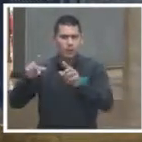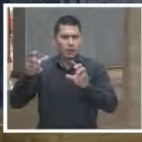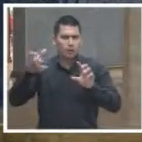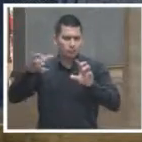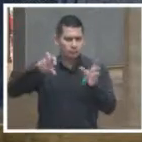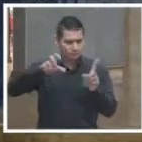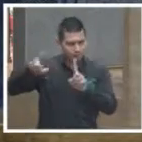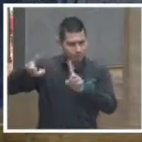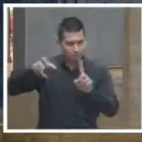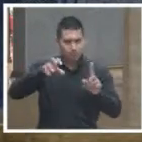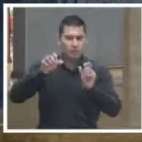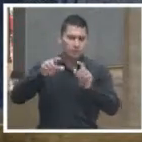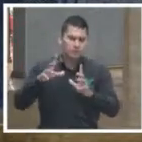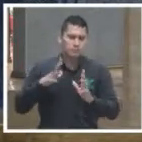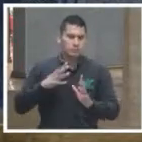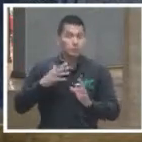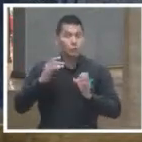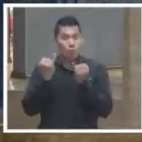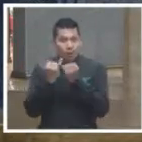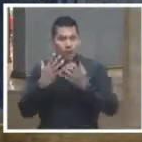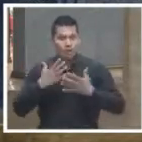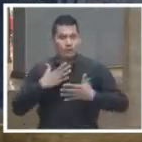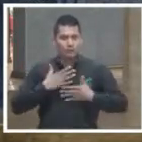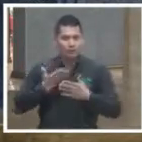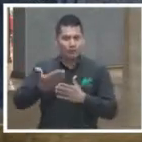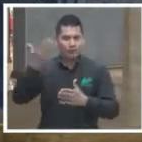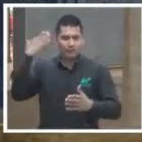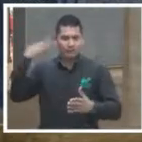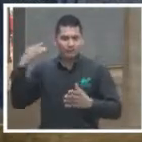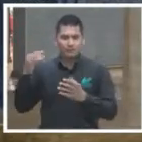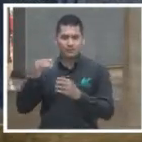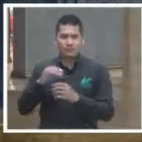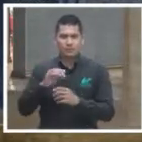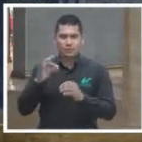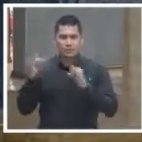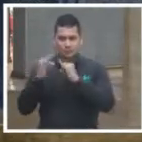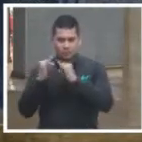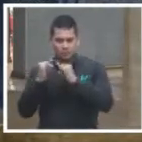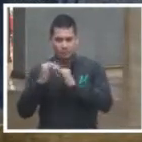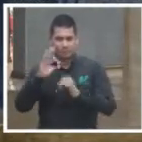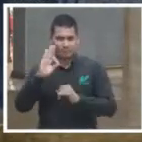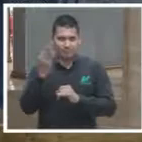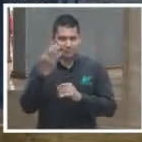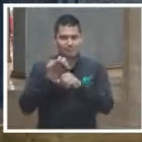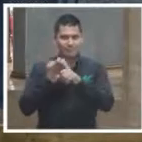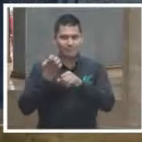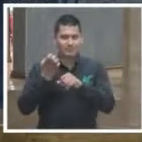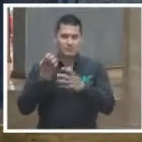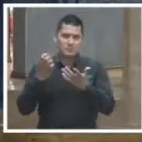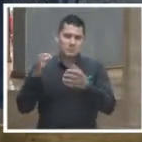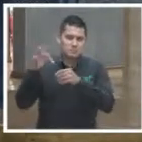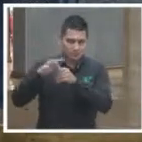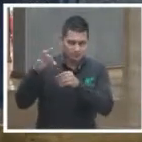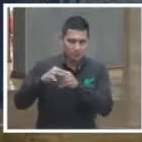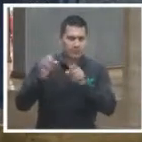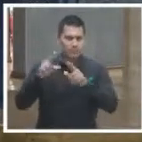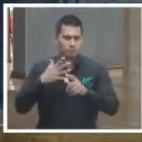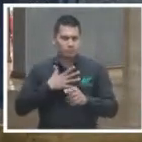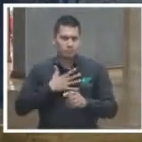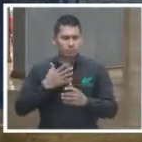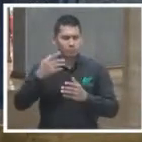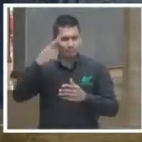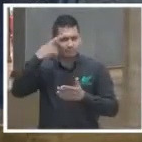Y soy un convencido también por lo que viví desde el Instituto Federal Electoral, déjeme decirlo muy coloquialmente, en ese sentido he estado